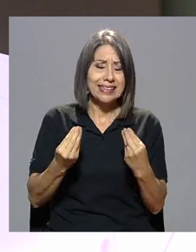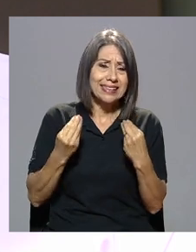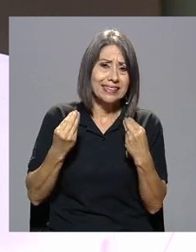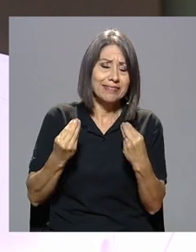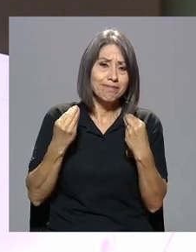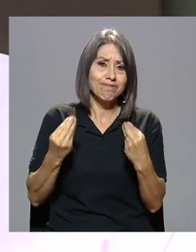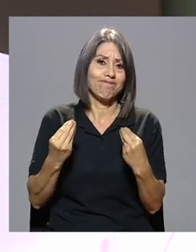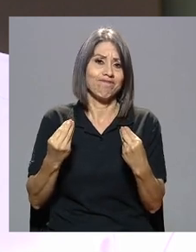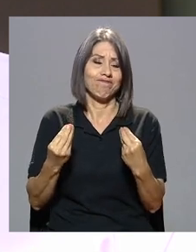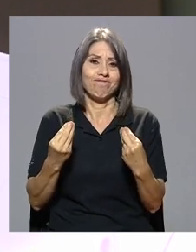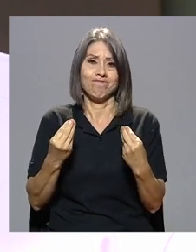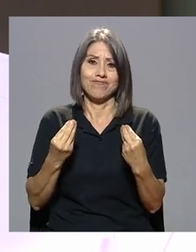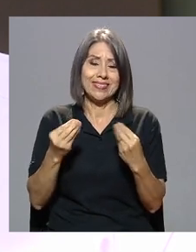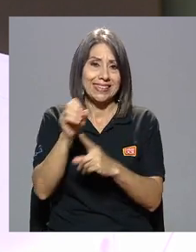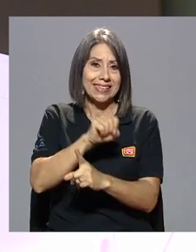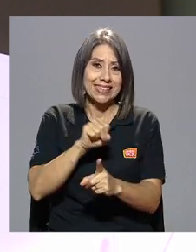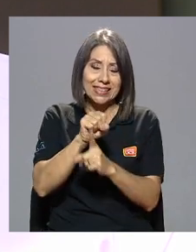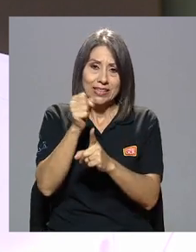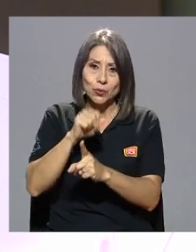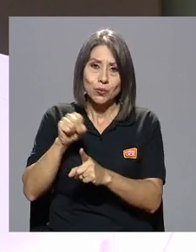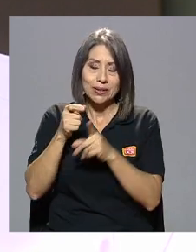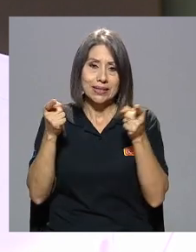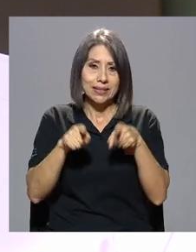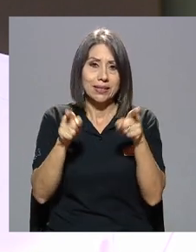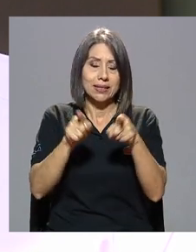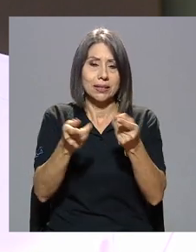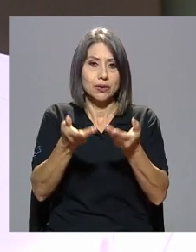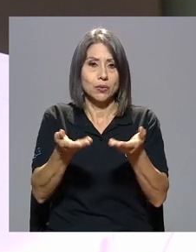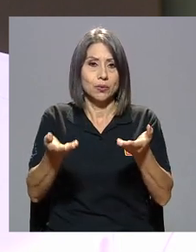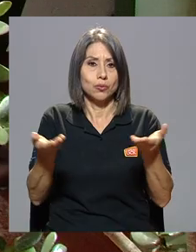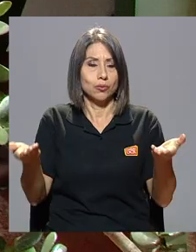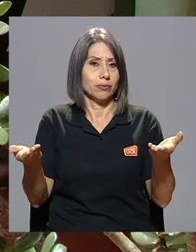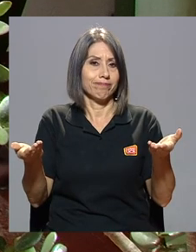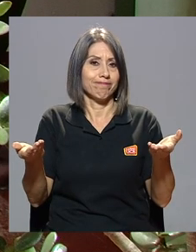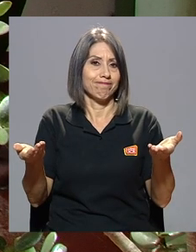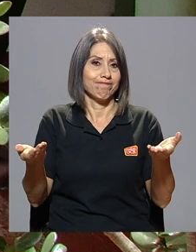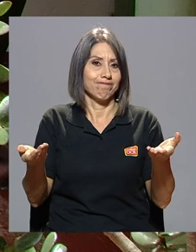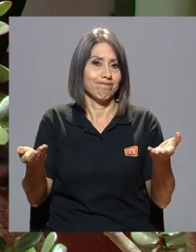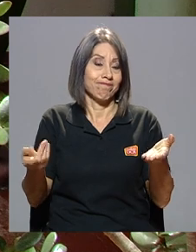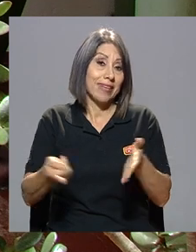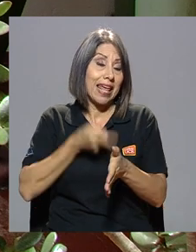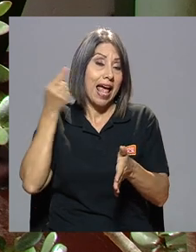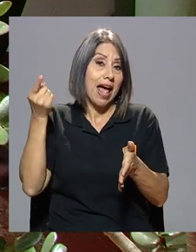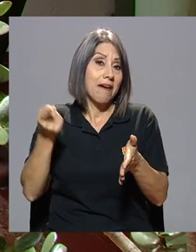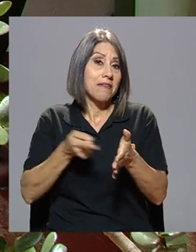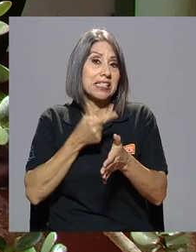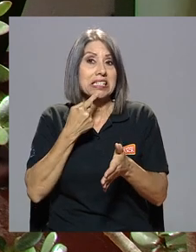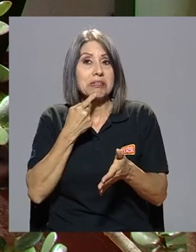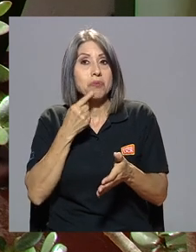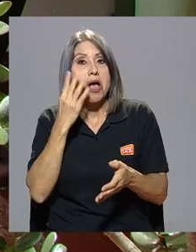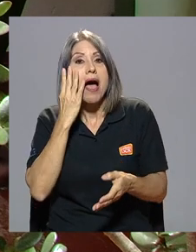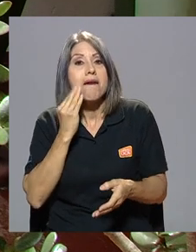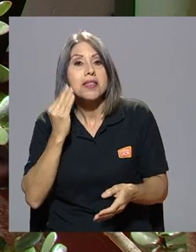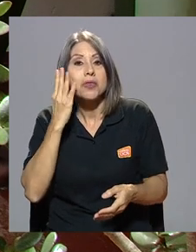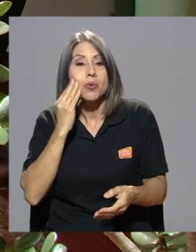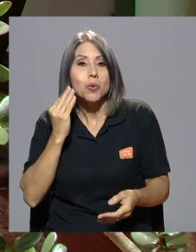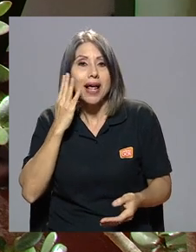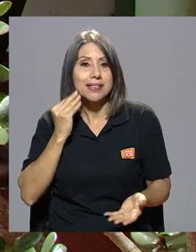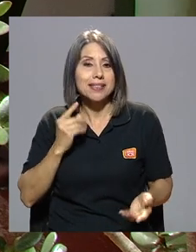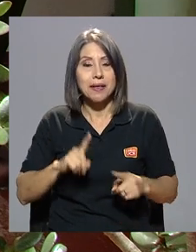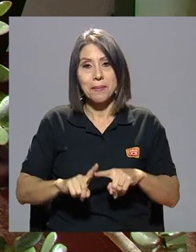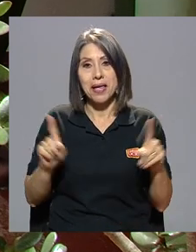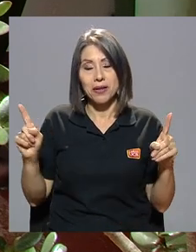tan llena de situaciones de cosas que a veces podríamos considerar aventuras